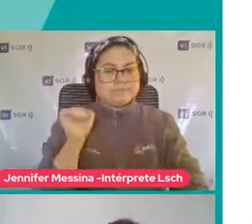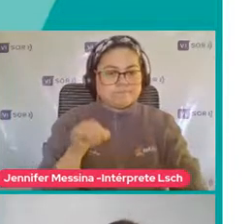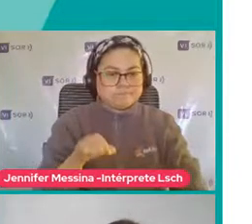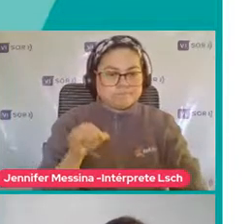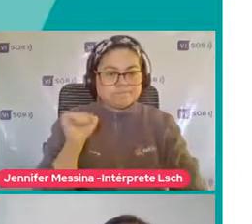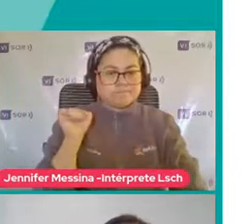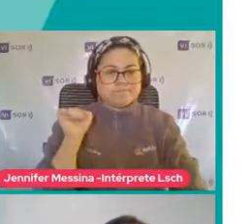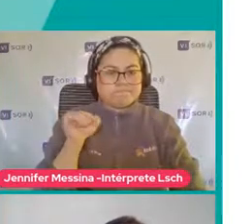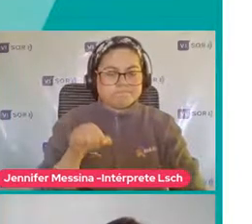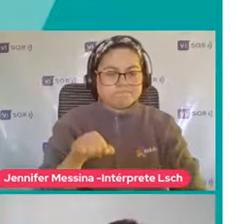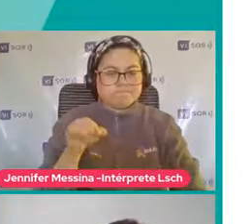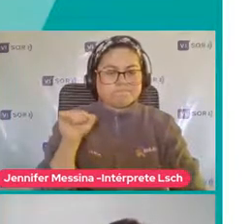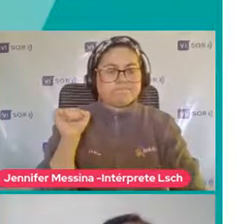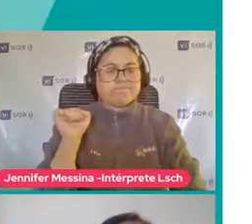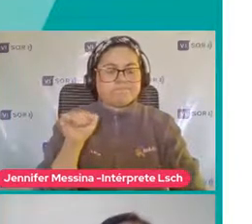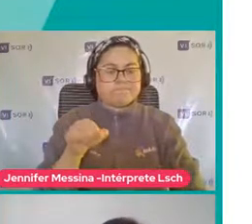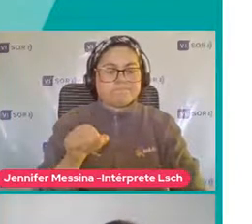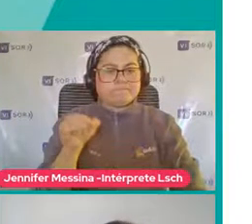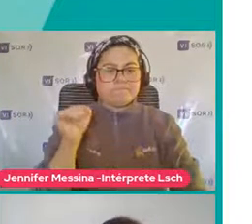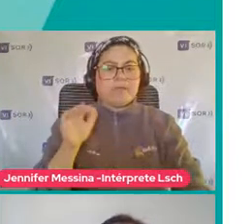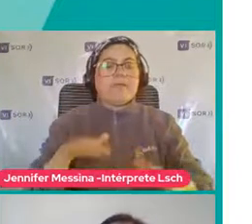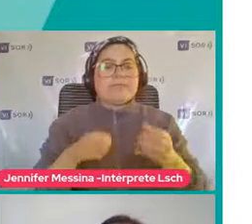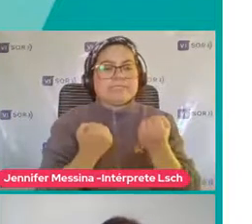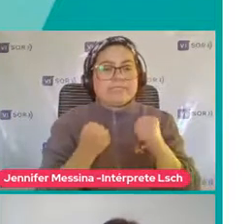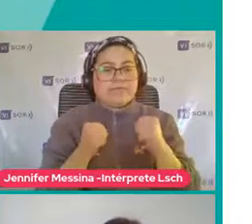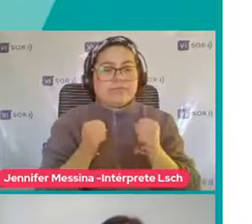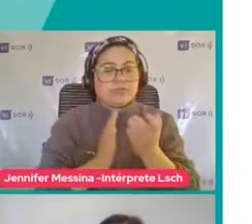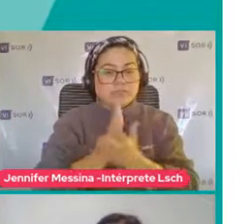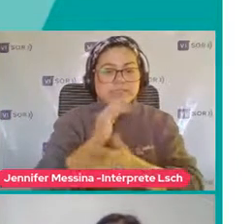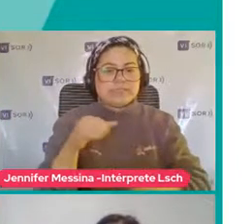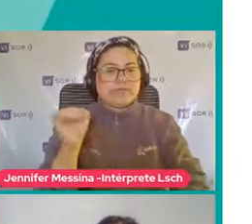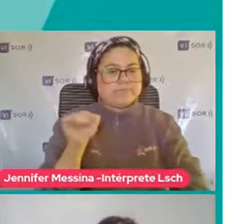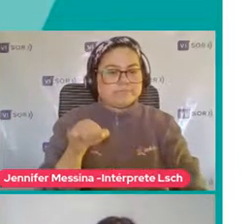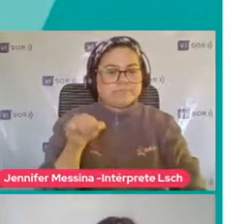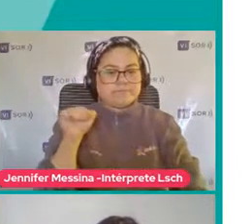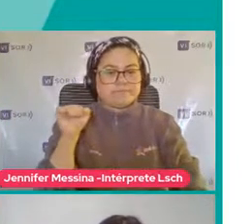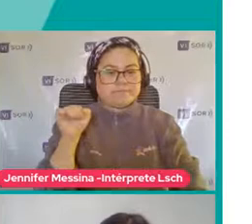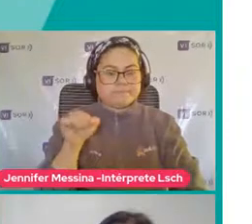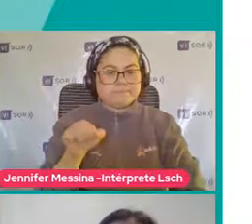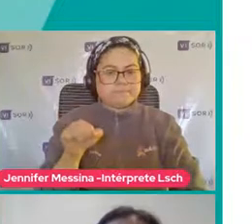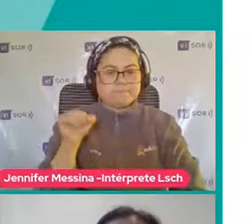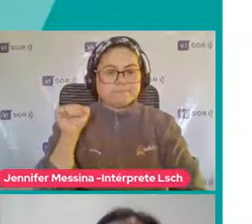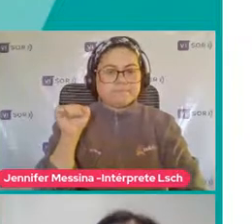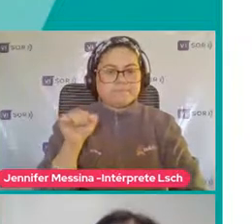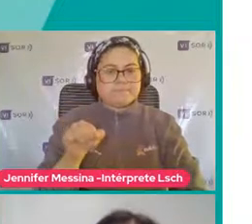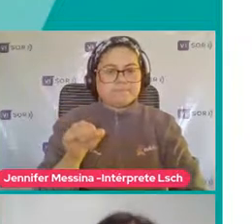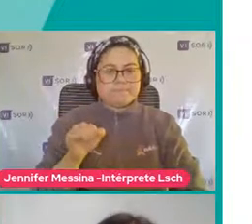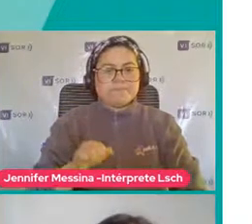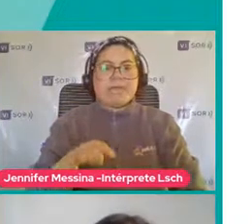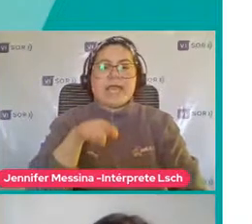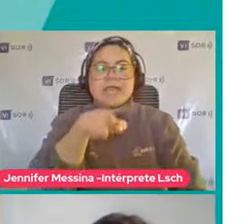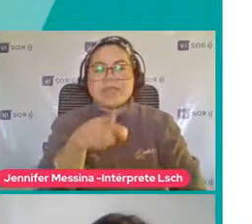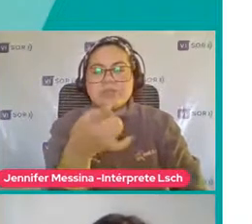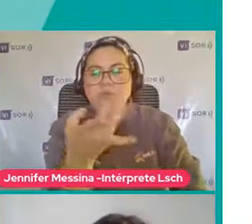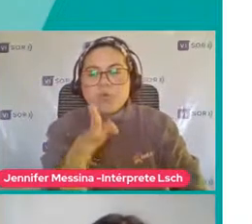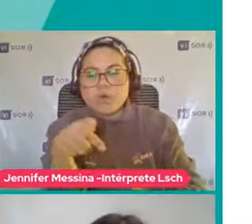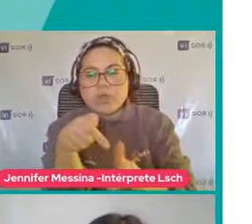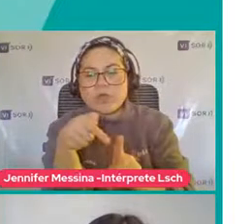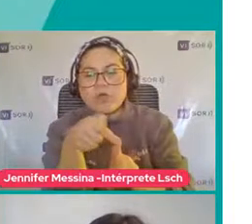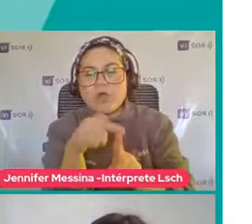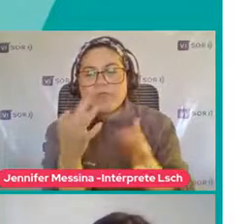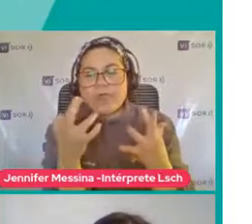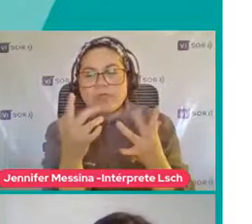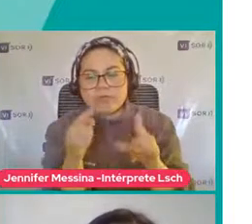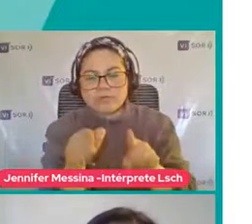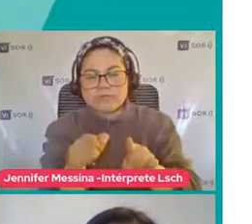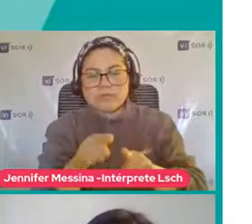Estoy Un poco nervioso Y muevo Todo mi cuerpo ¿Sí? Pero aquí Está valorado solamente El movimiento de los